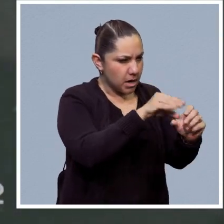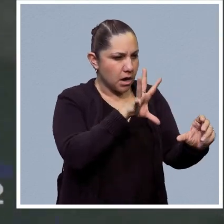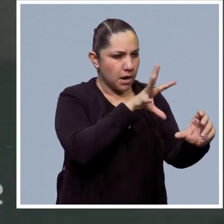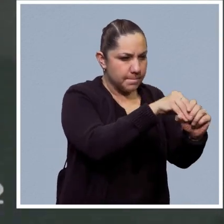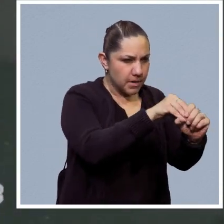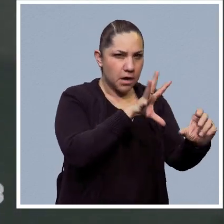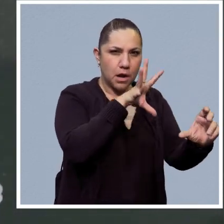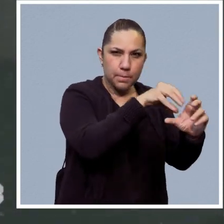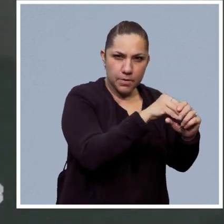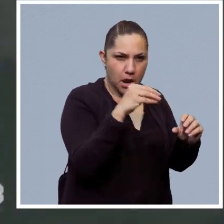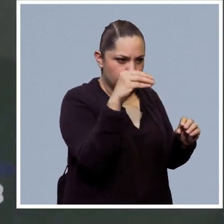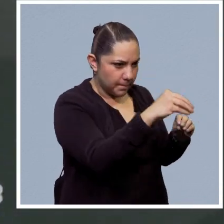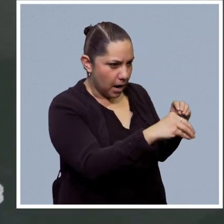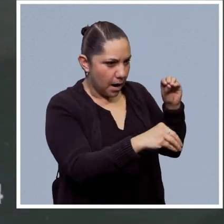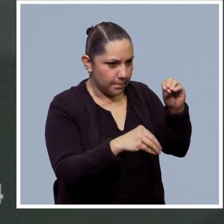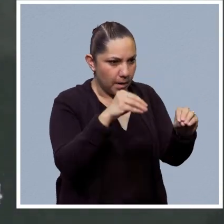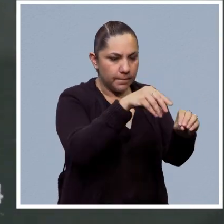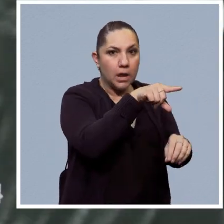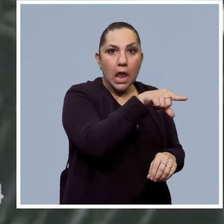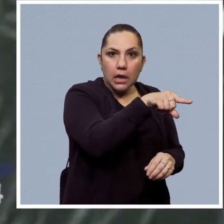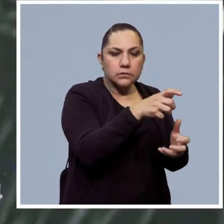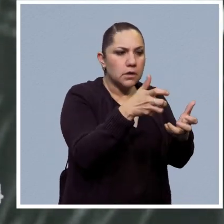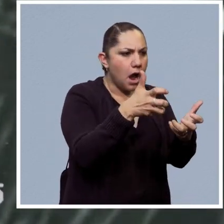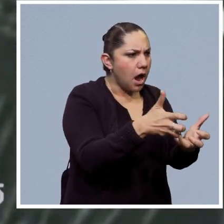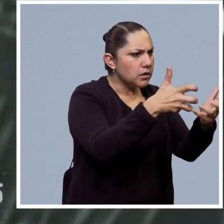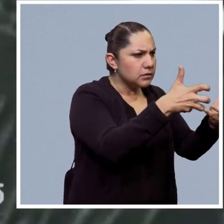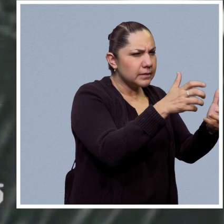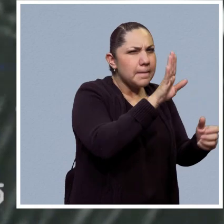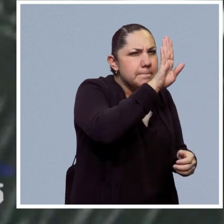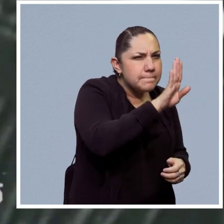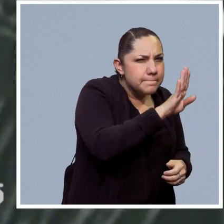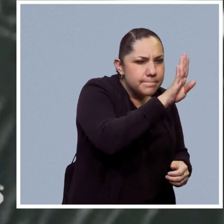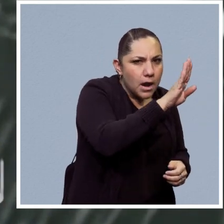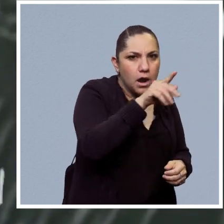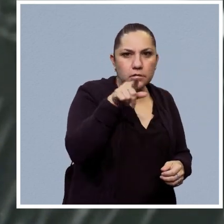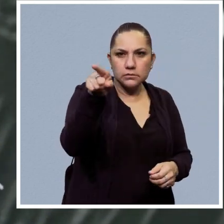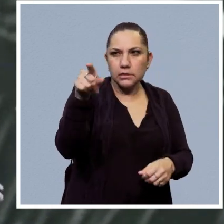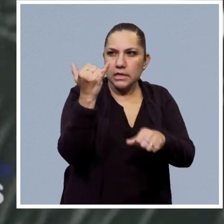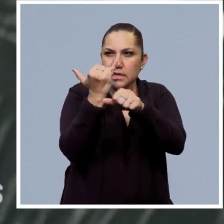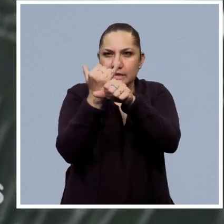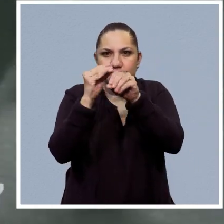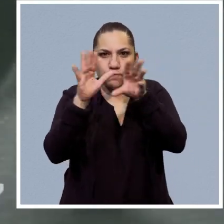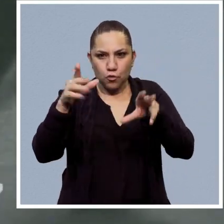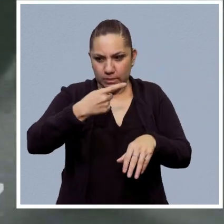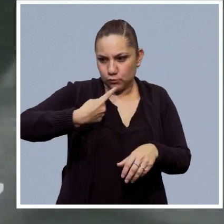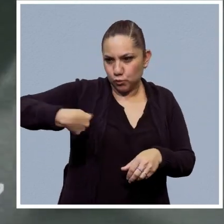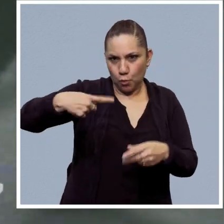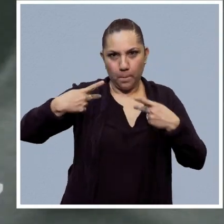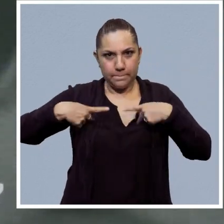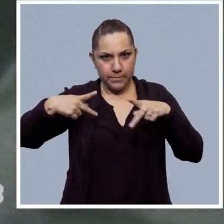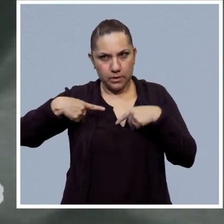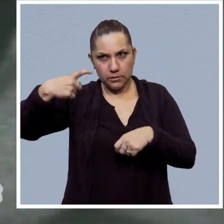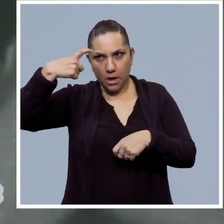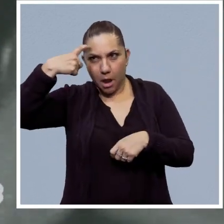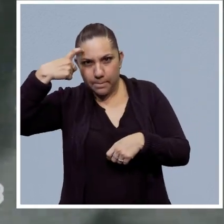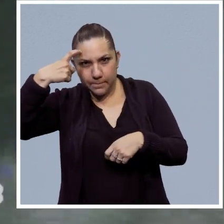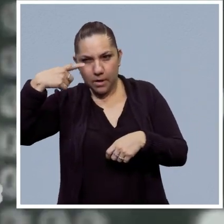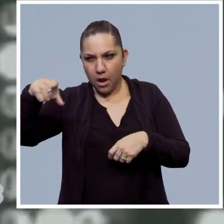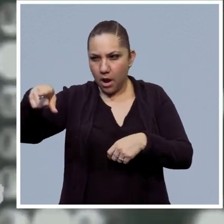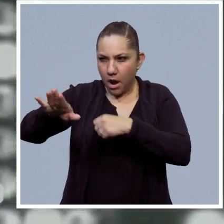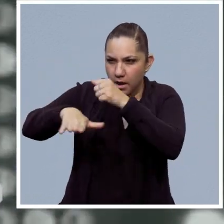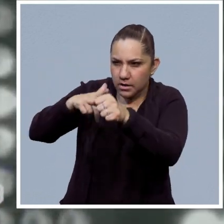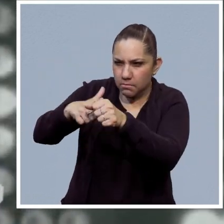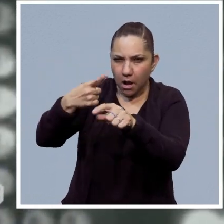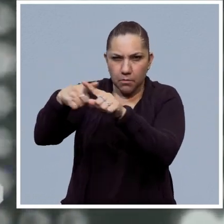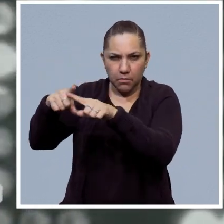pudo empezar a construir sistemas que podían más o menos imitar el procesamiento de información que